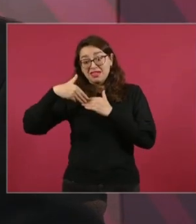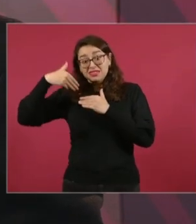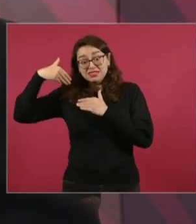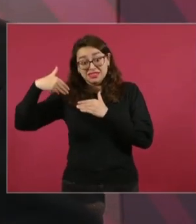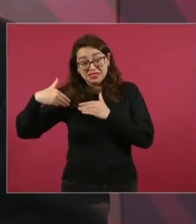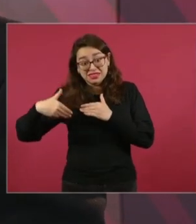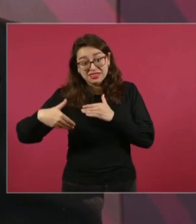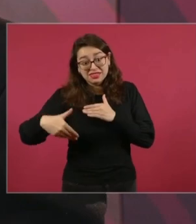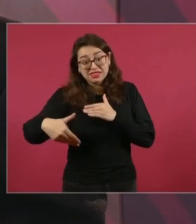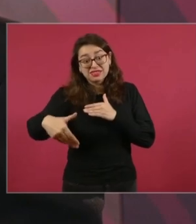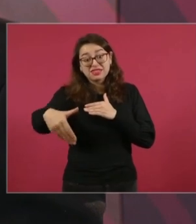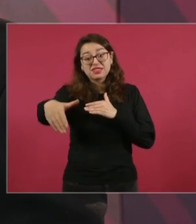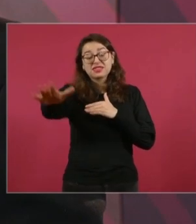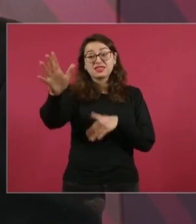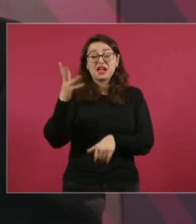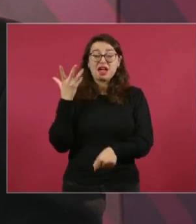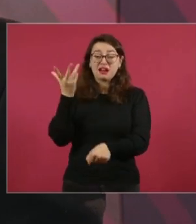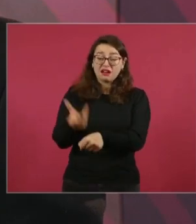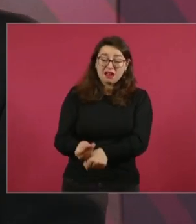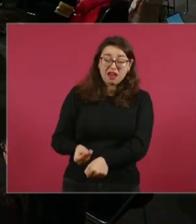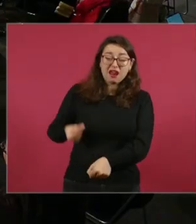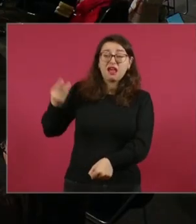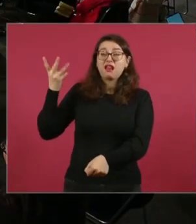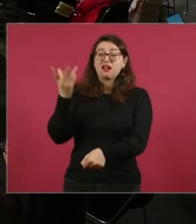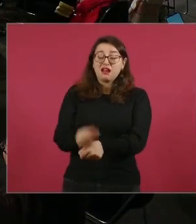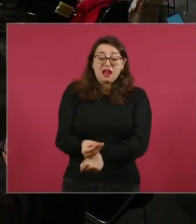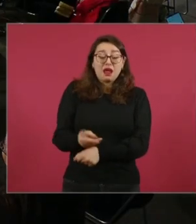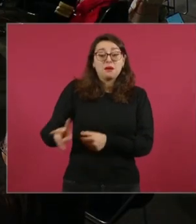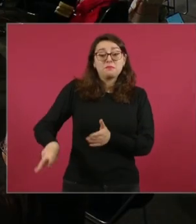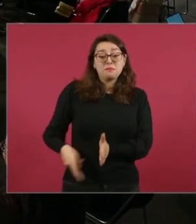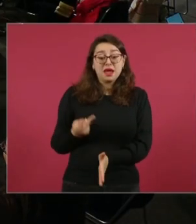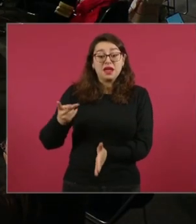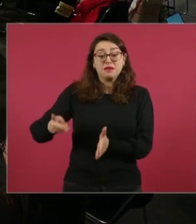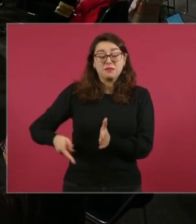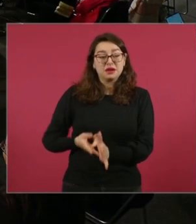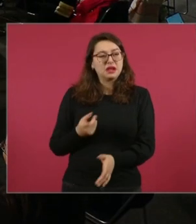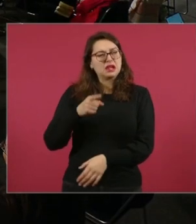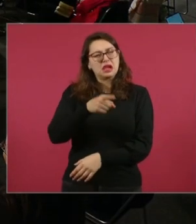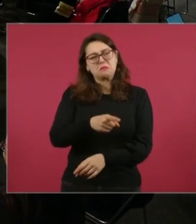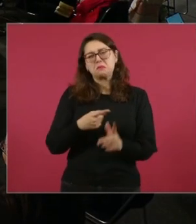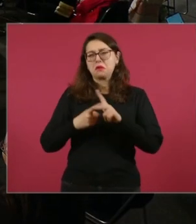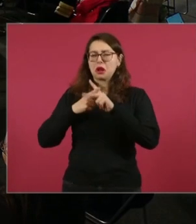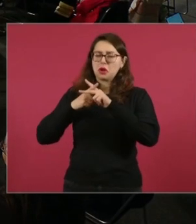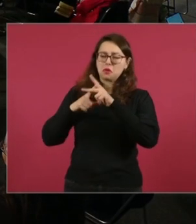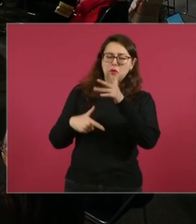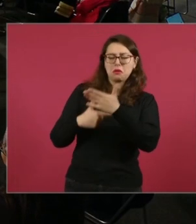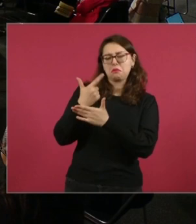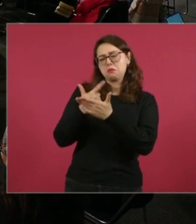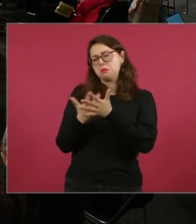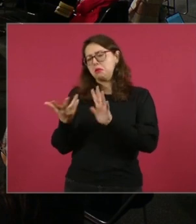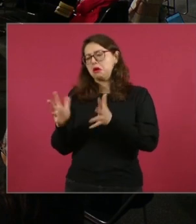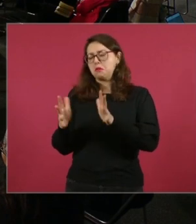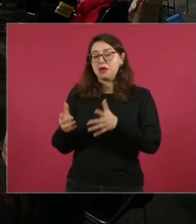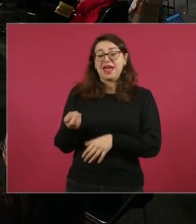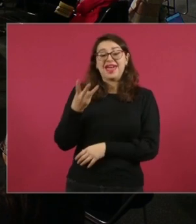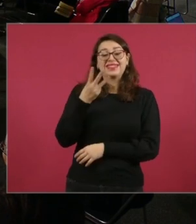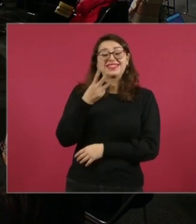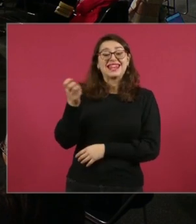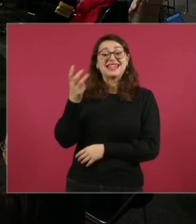y estaríamos todavía en construcción, estimaban 300 mil millones de pesos,